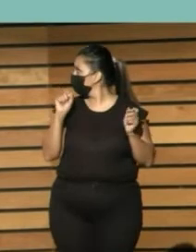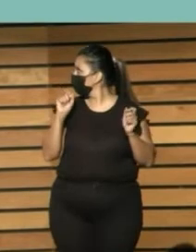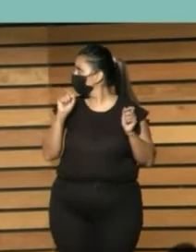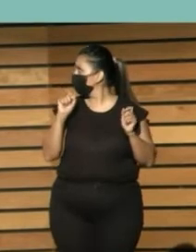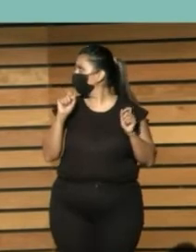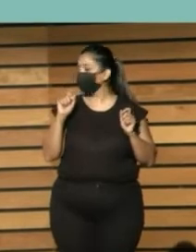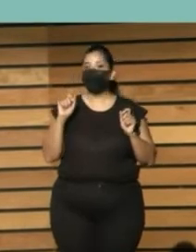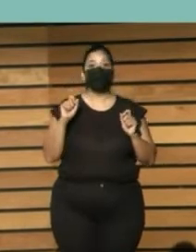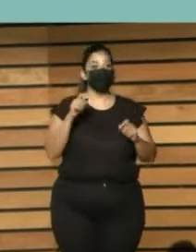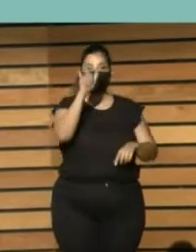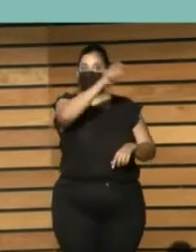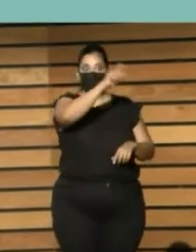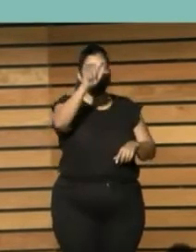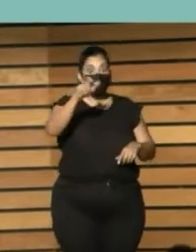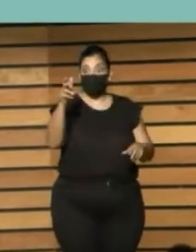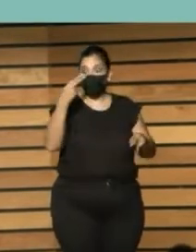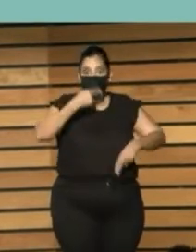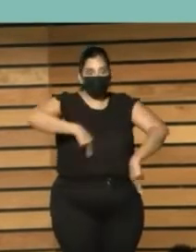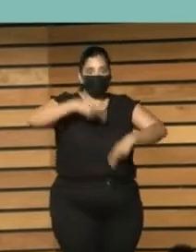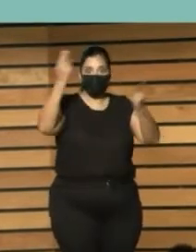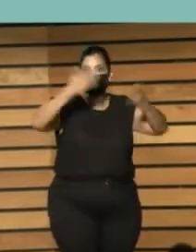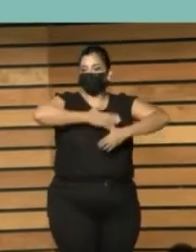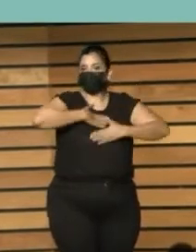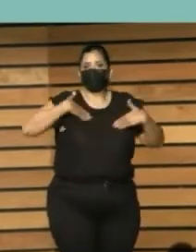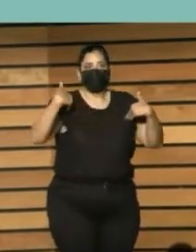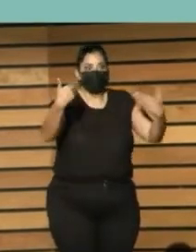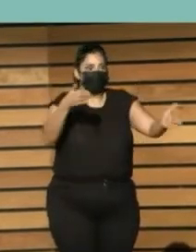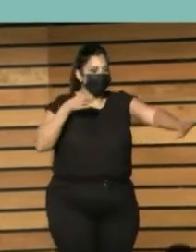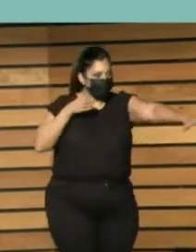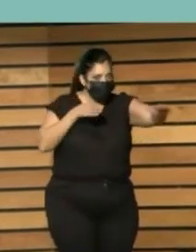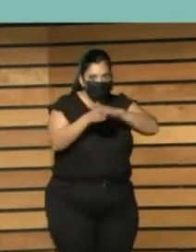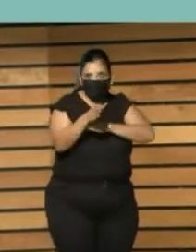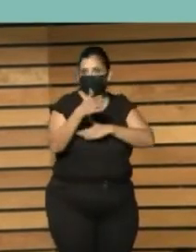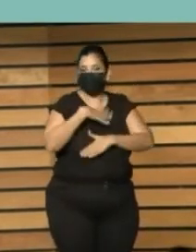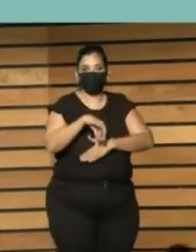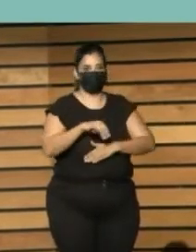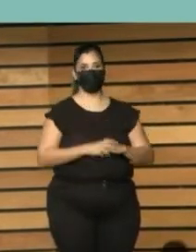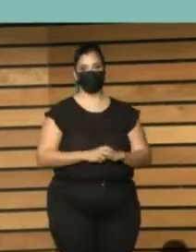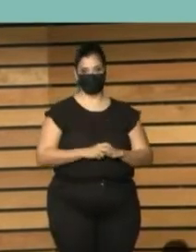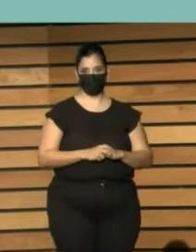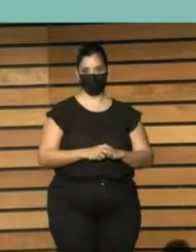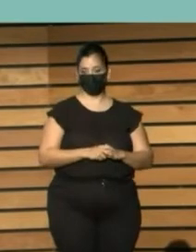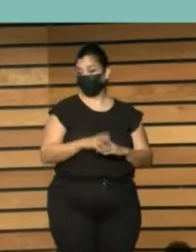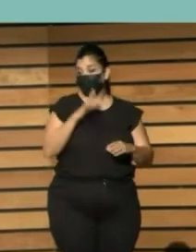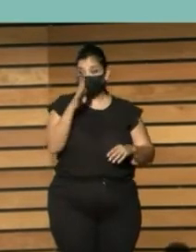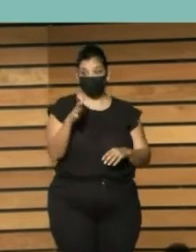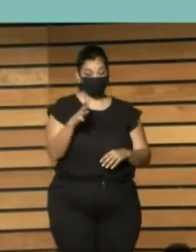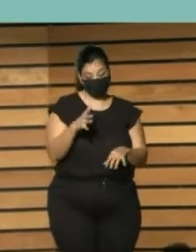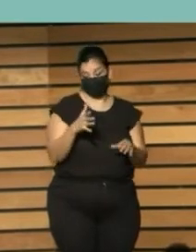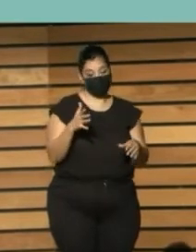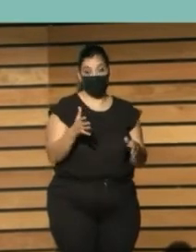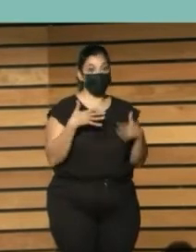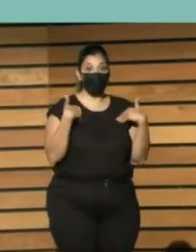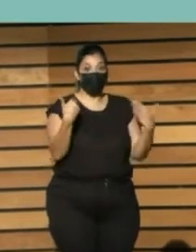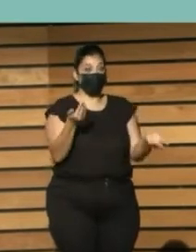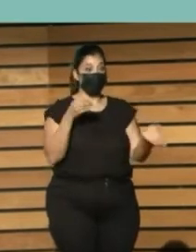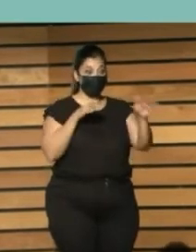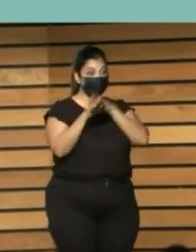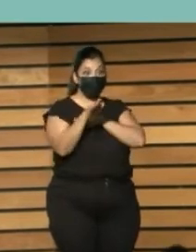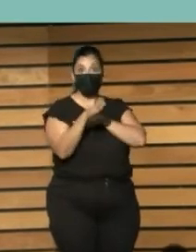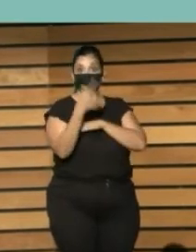de aptas para todos los públicos, ¿no? Por definición, las bibliotecas son aptas para todos los públicos.